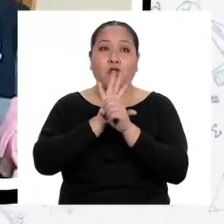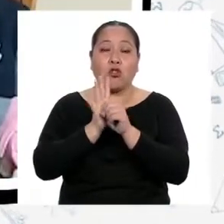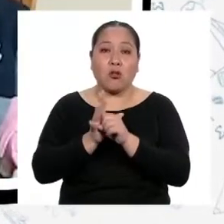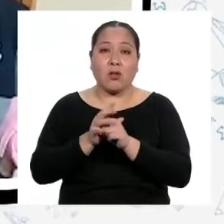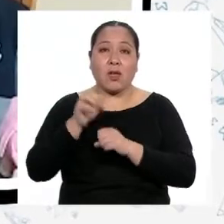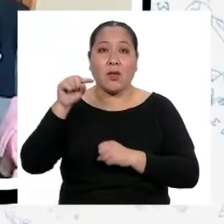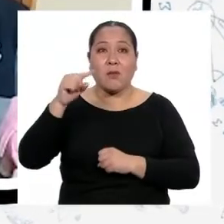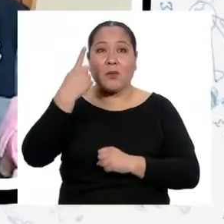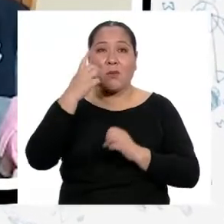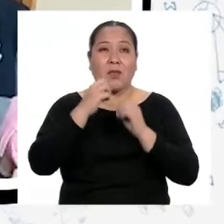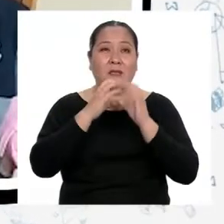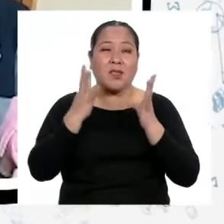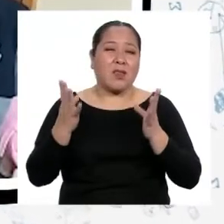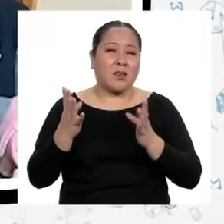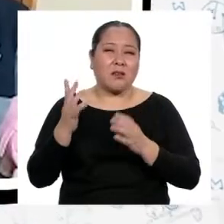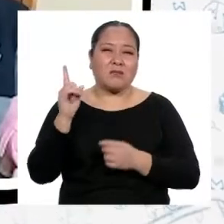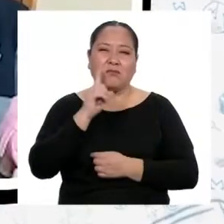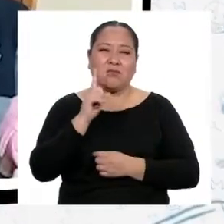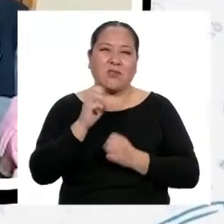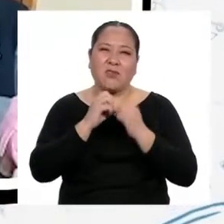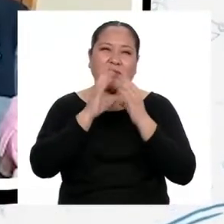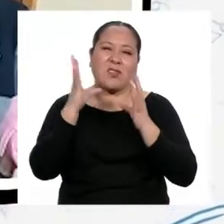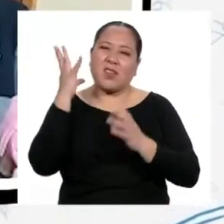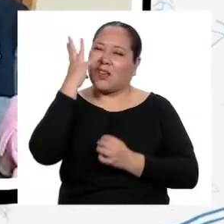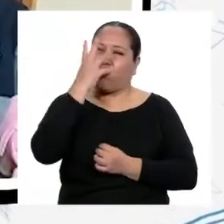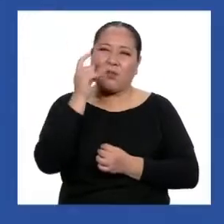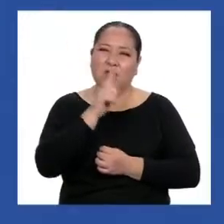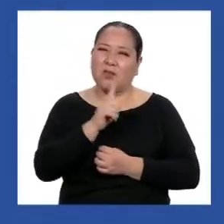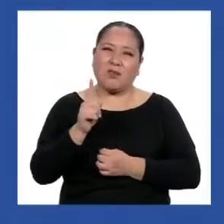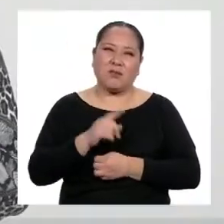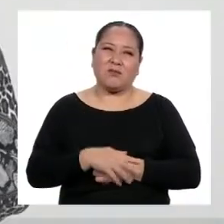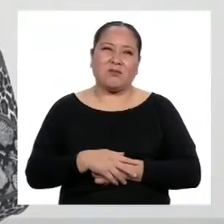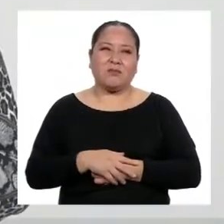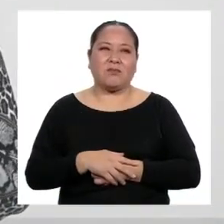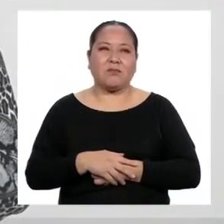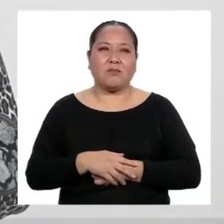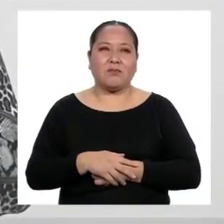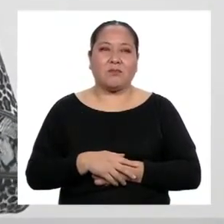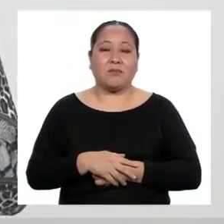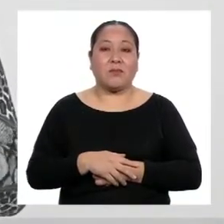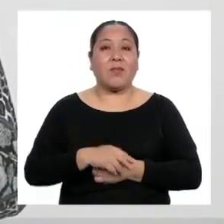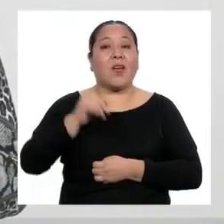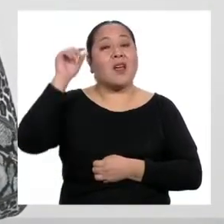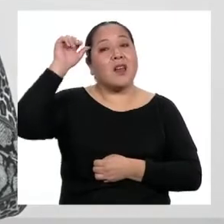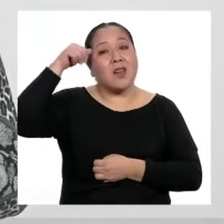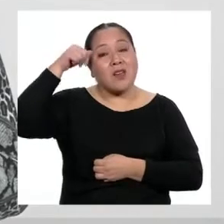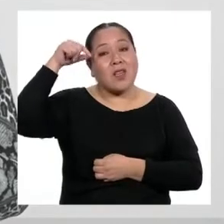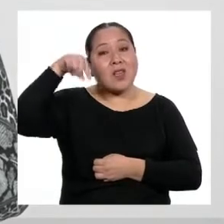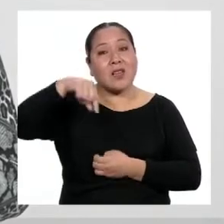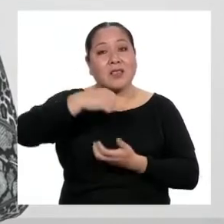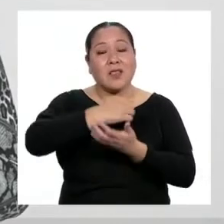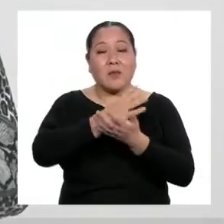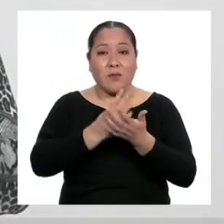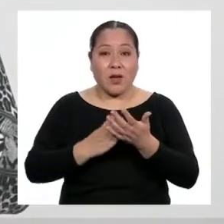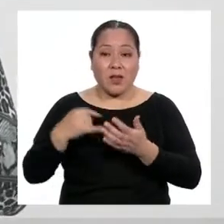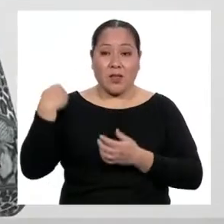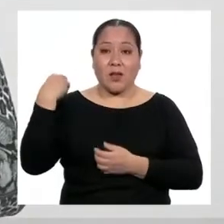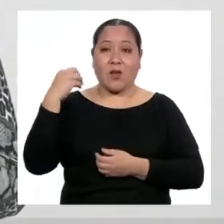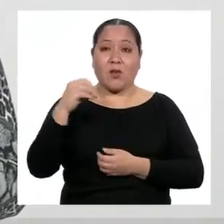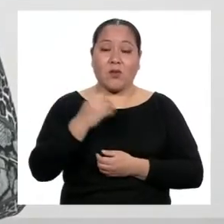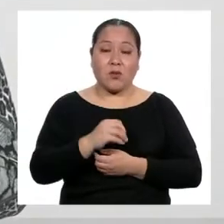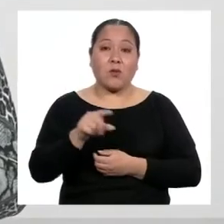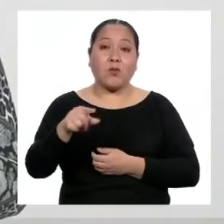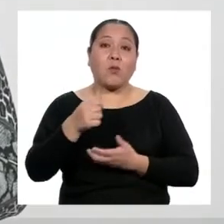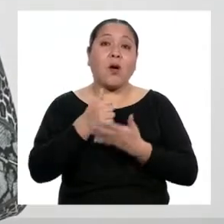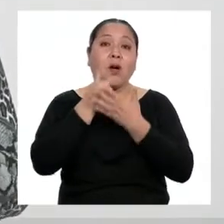primer día siento que no fue un día muy bonito que digamos. Recordar esta etapa de la adolescencia nos